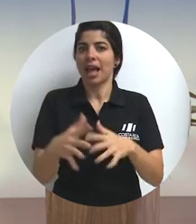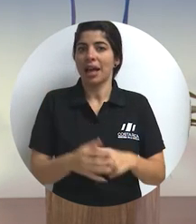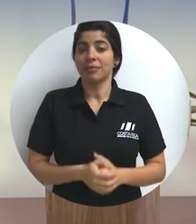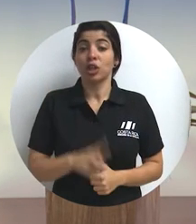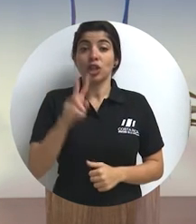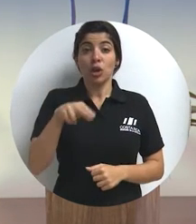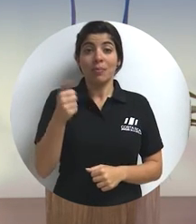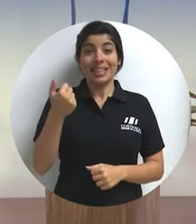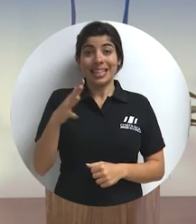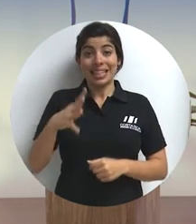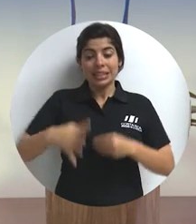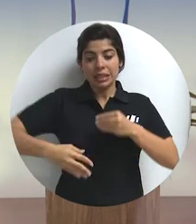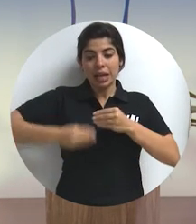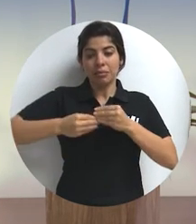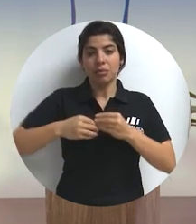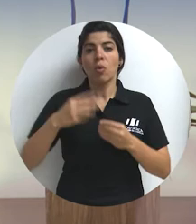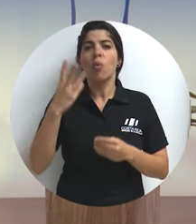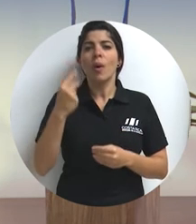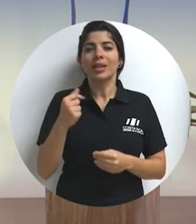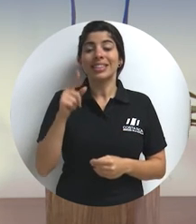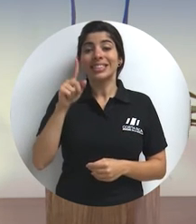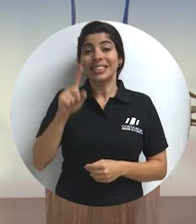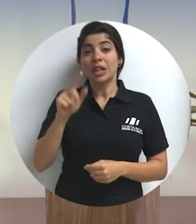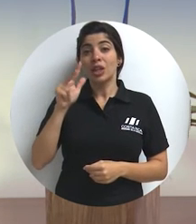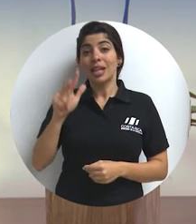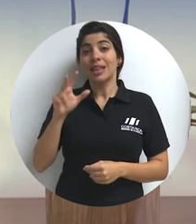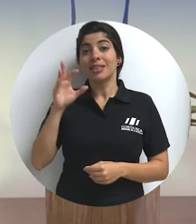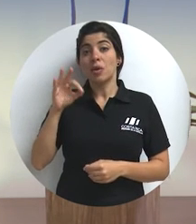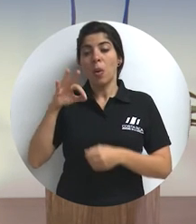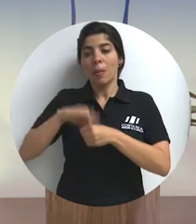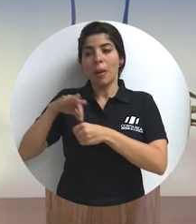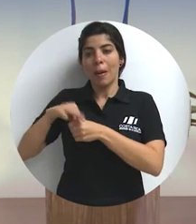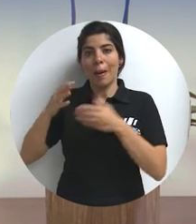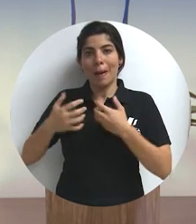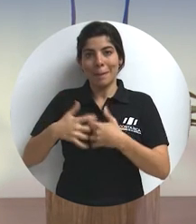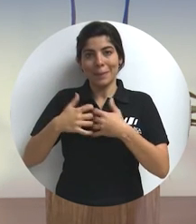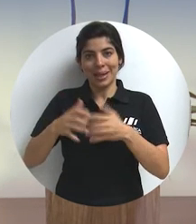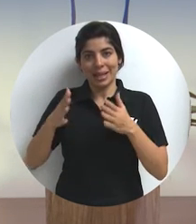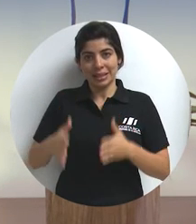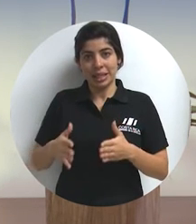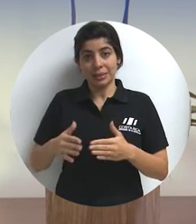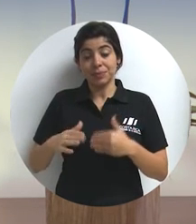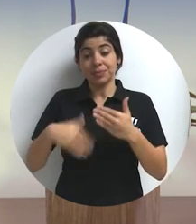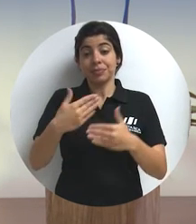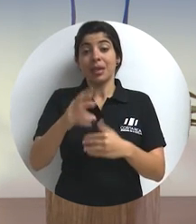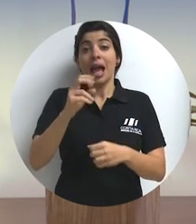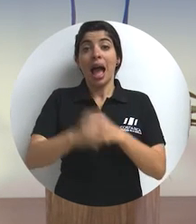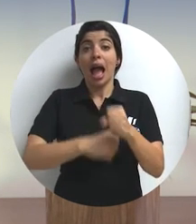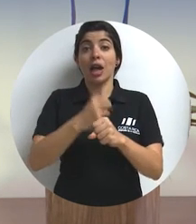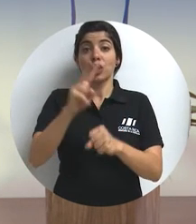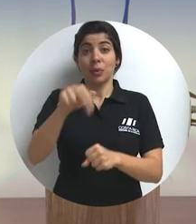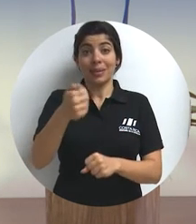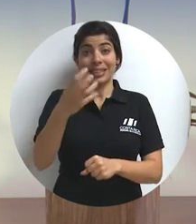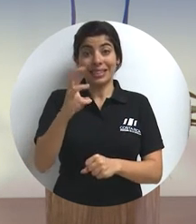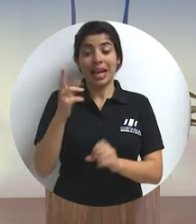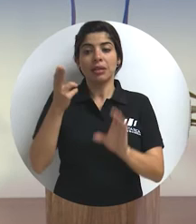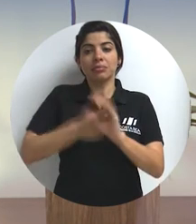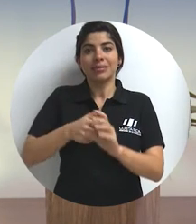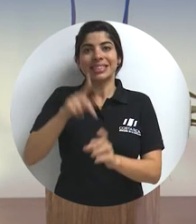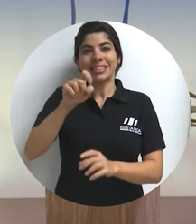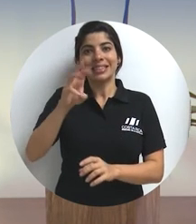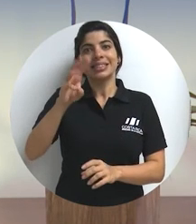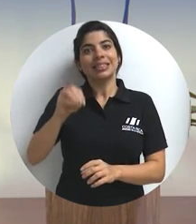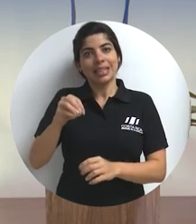2015 se incorporó a 139 agroempresas. En el año 2016 a